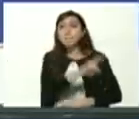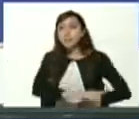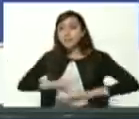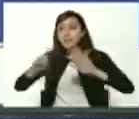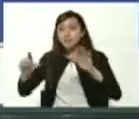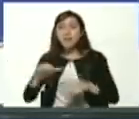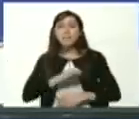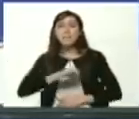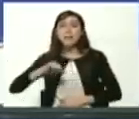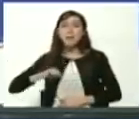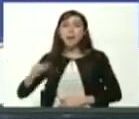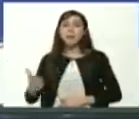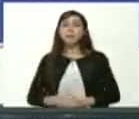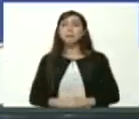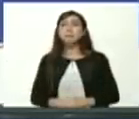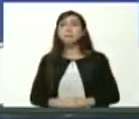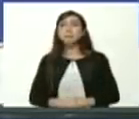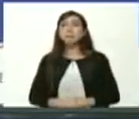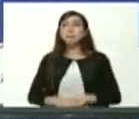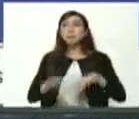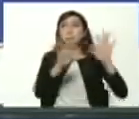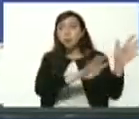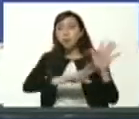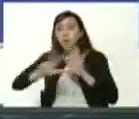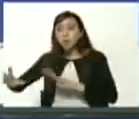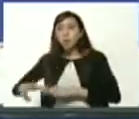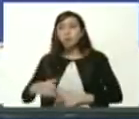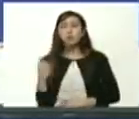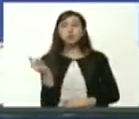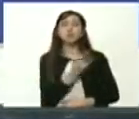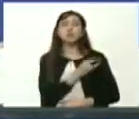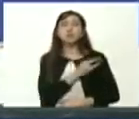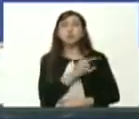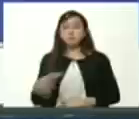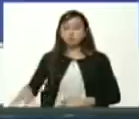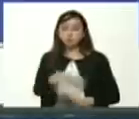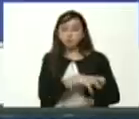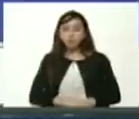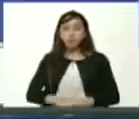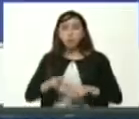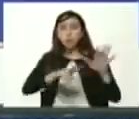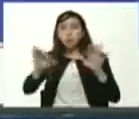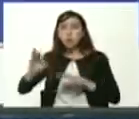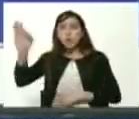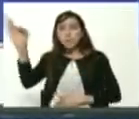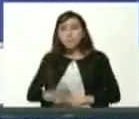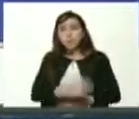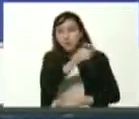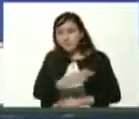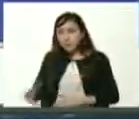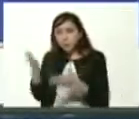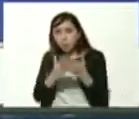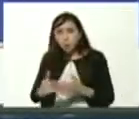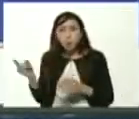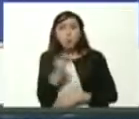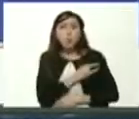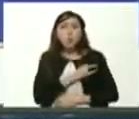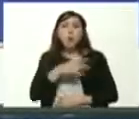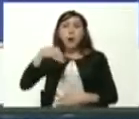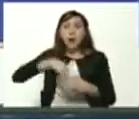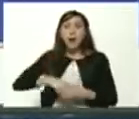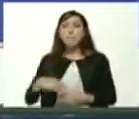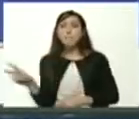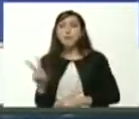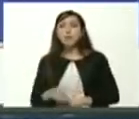privadas 98 universidades y el 80% de los estudiantes universitarios de Venezuela